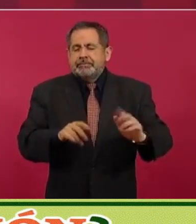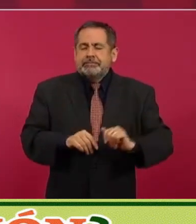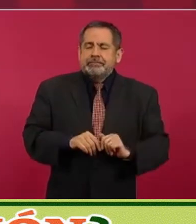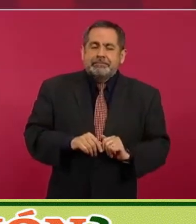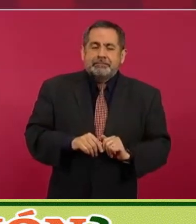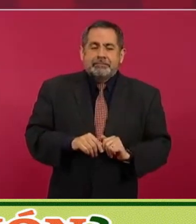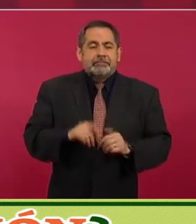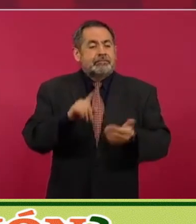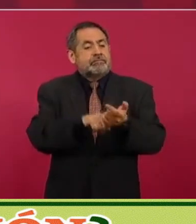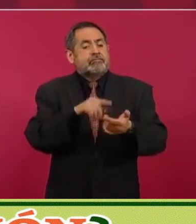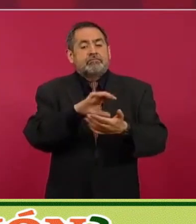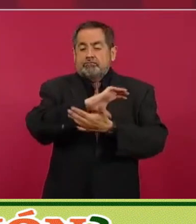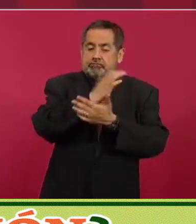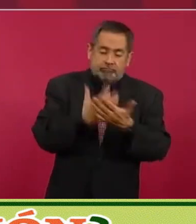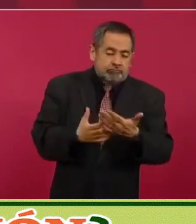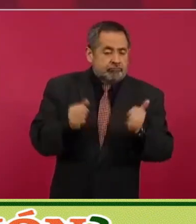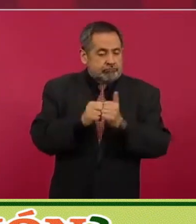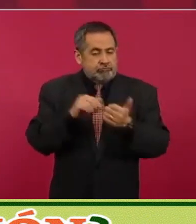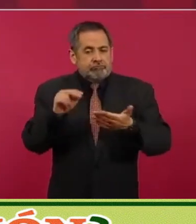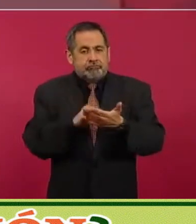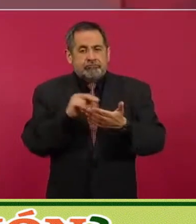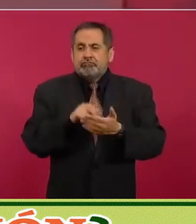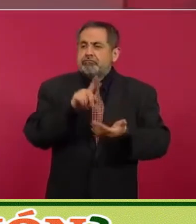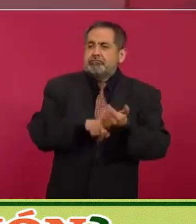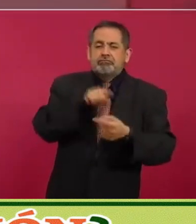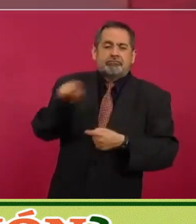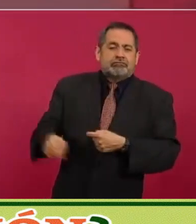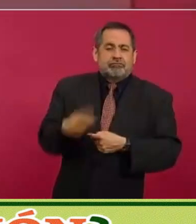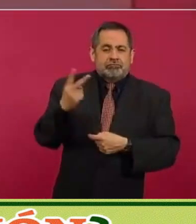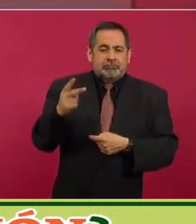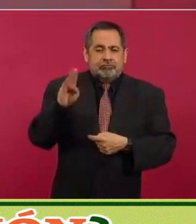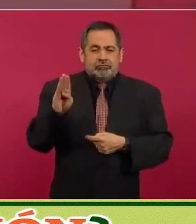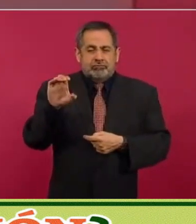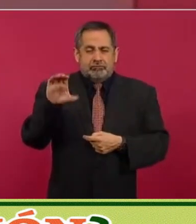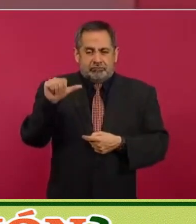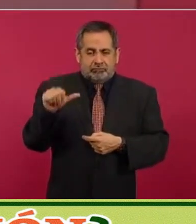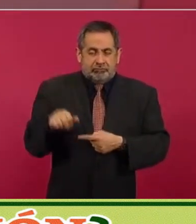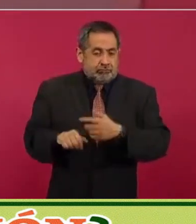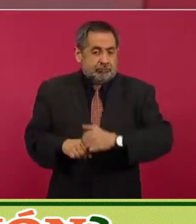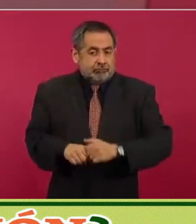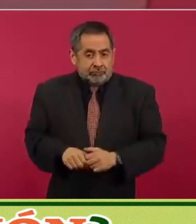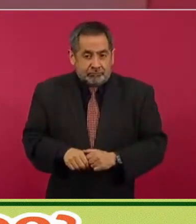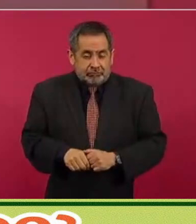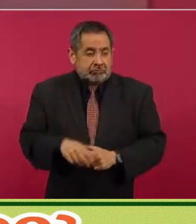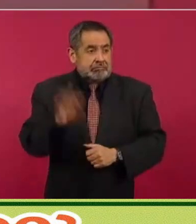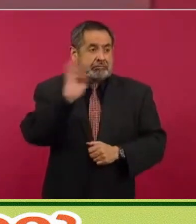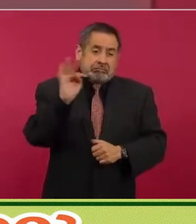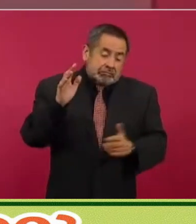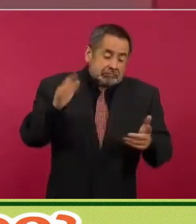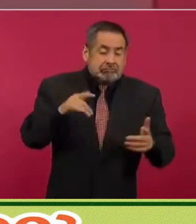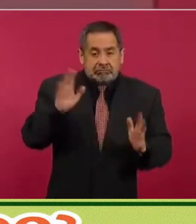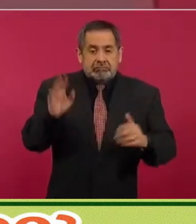tiene contratos en Dos Bocas, donde se está haciendo la refinería. Puede ser,